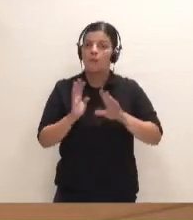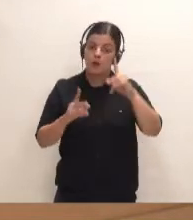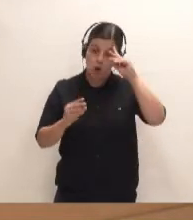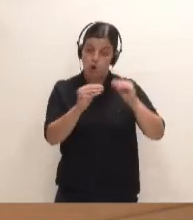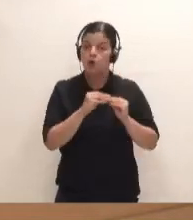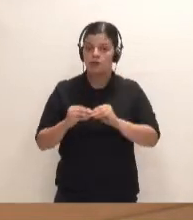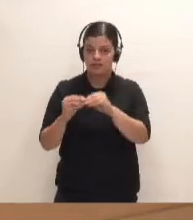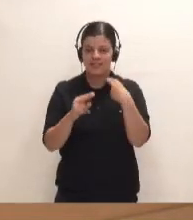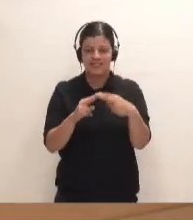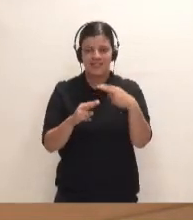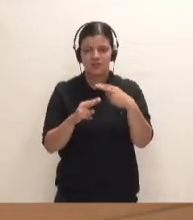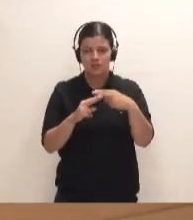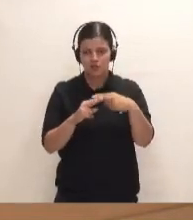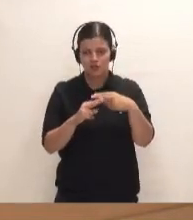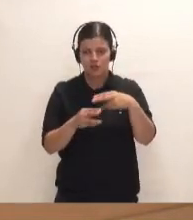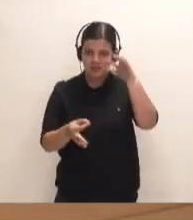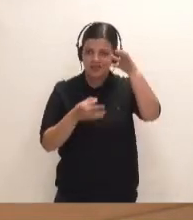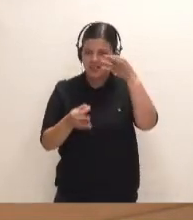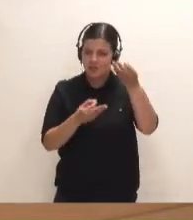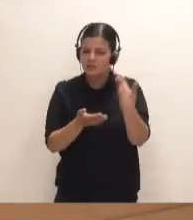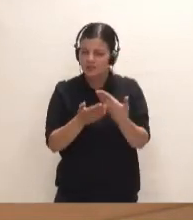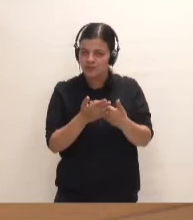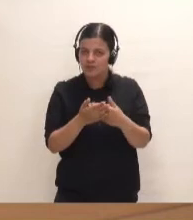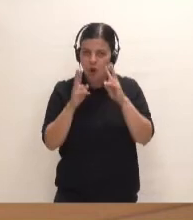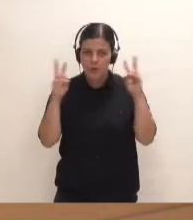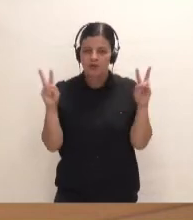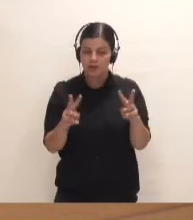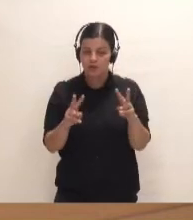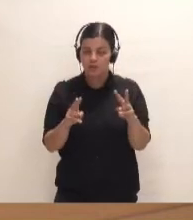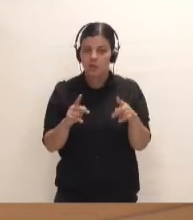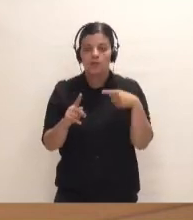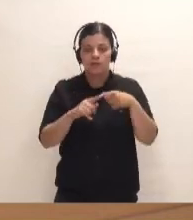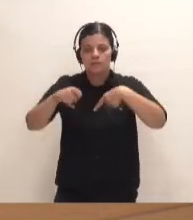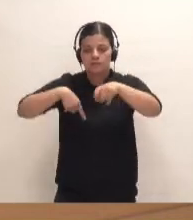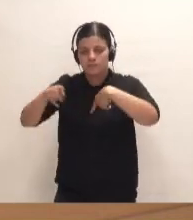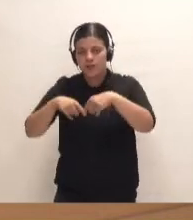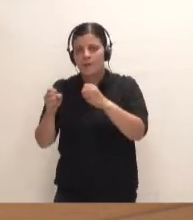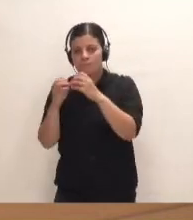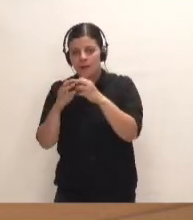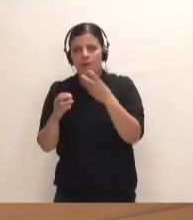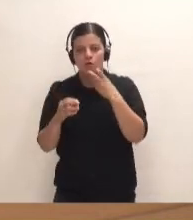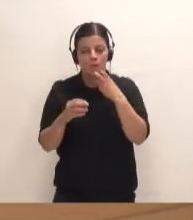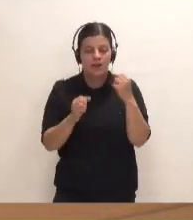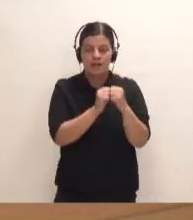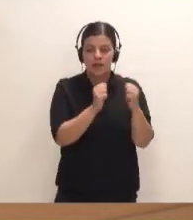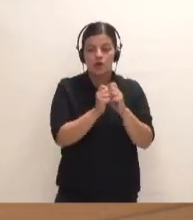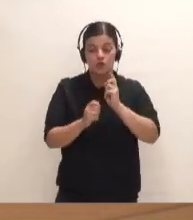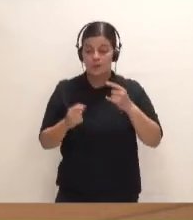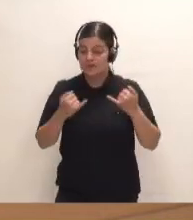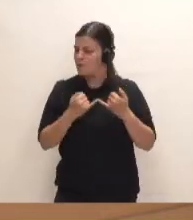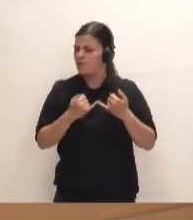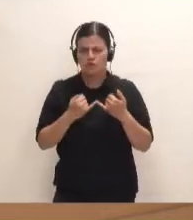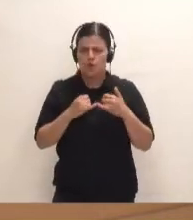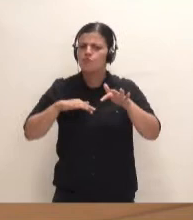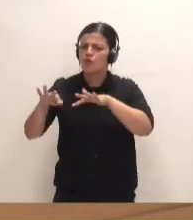esos datos objetivos para darle una solución al tráfico de La Palma, el agua María del Hierro, que, como digo, no solamente es Tenerife, no solamente es la